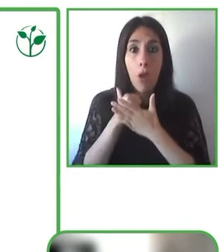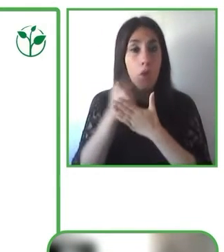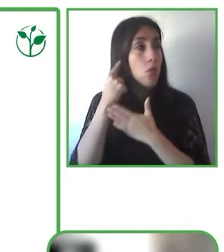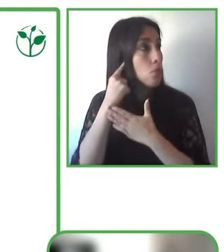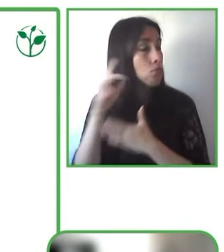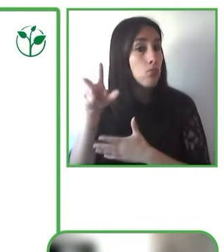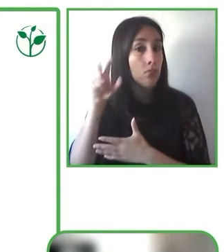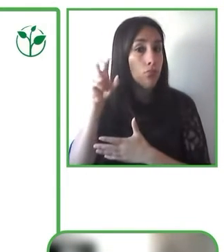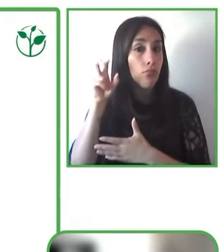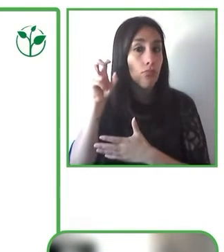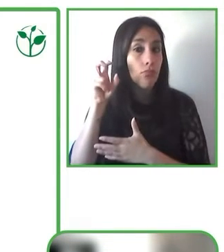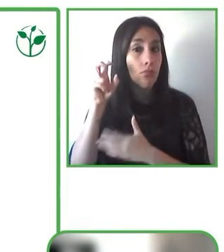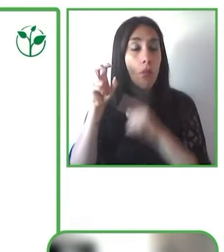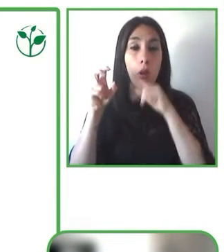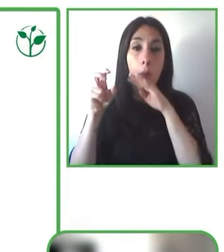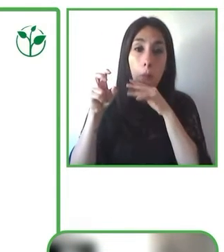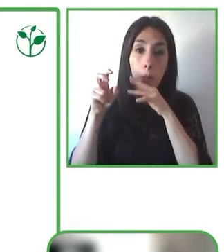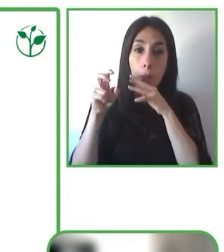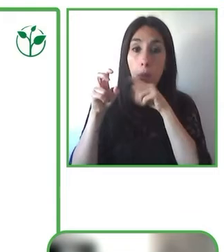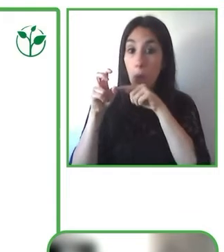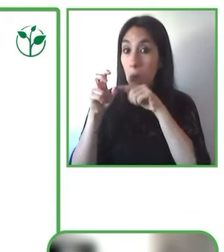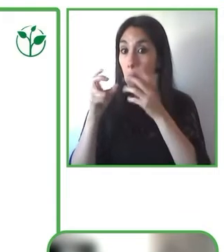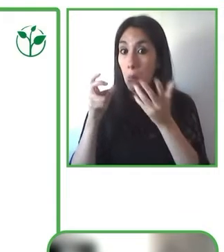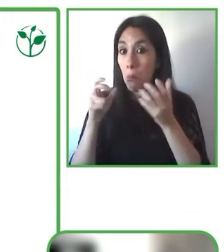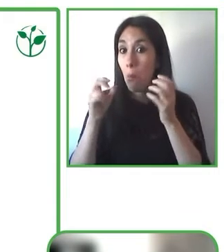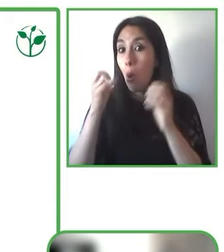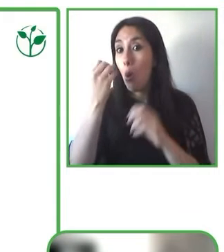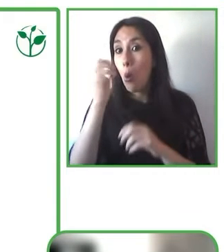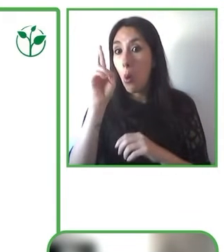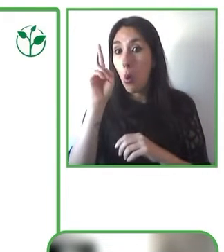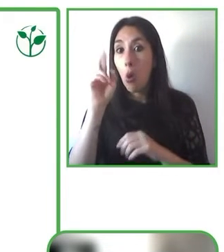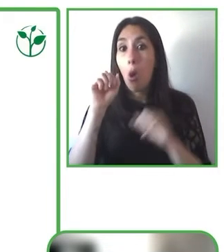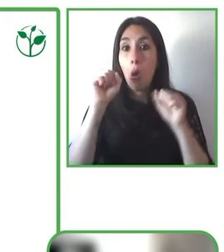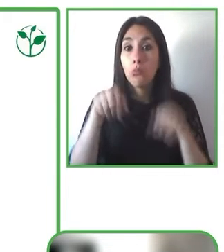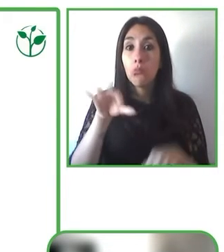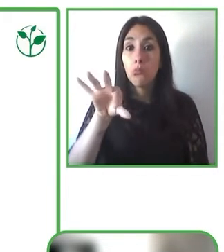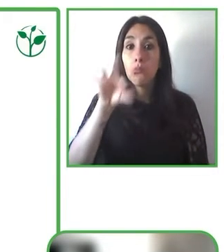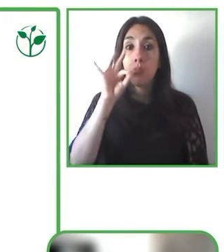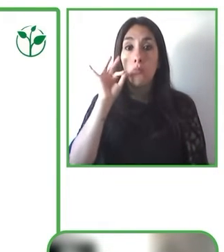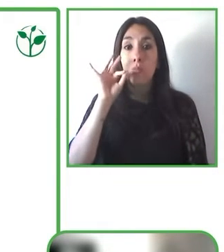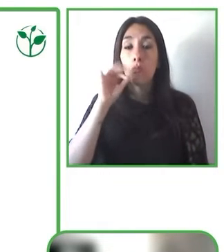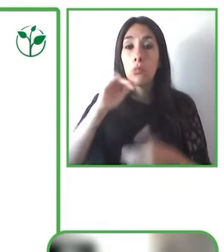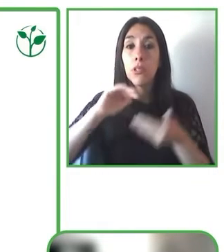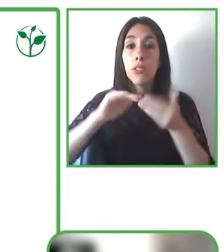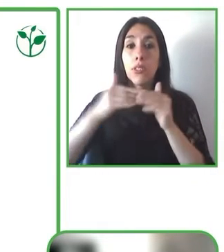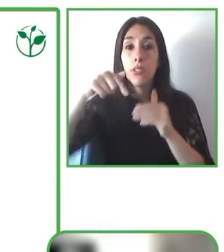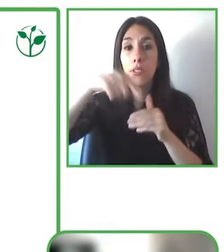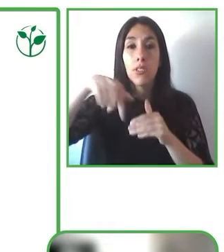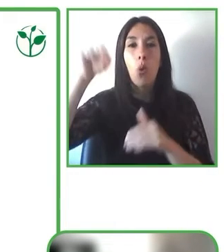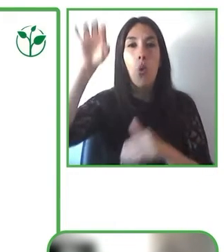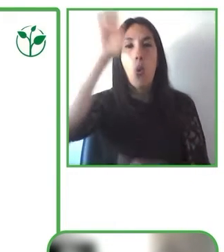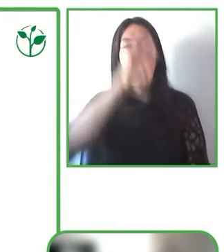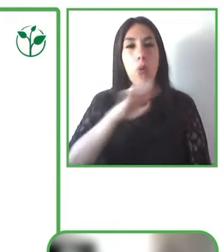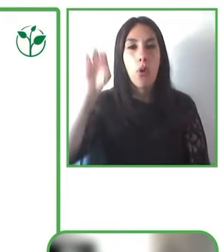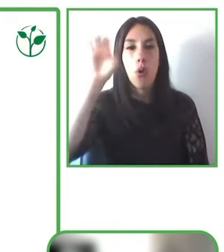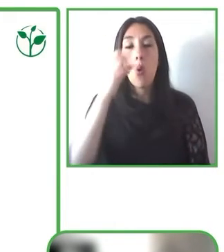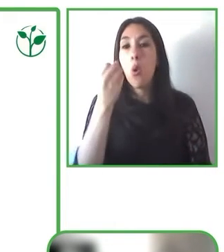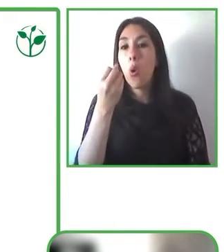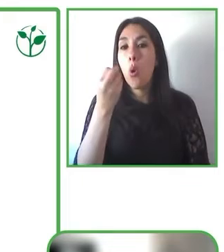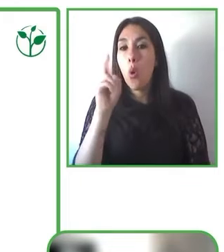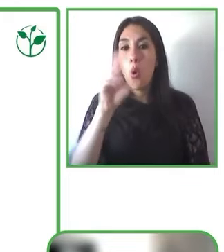especificar incluso la región Europa, por ejemplo, o el país. Y además se puede ser muy